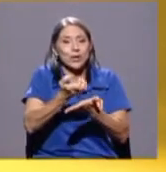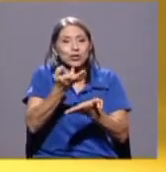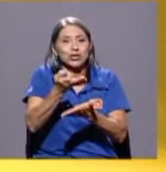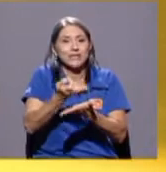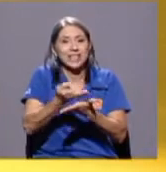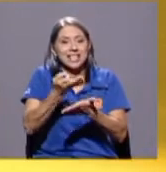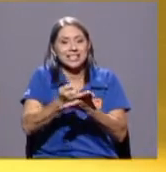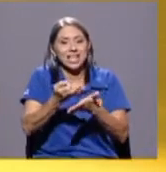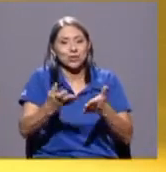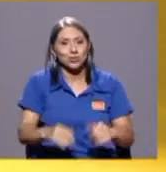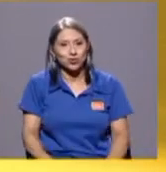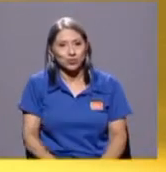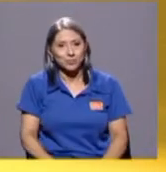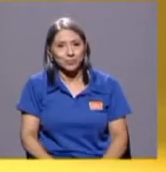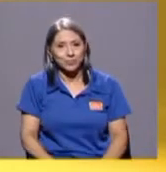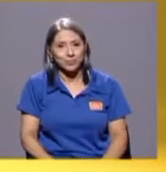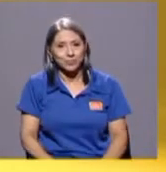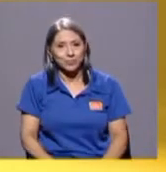Don Alberto,